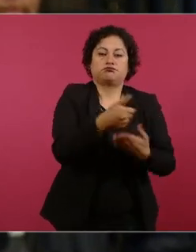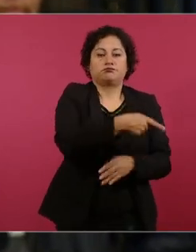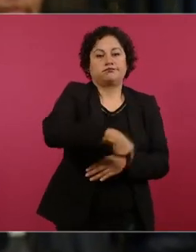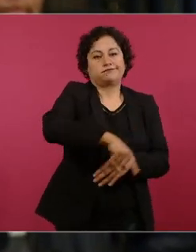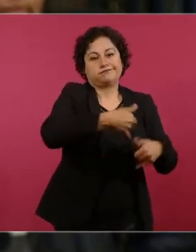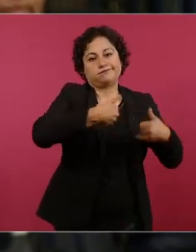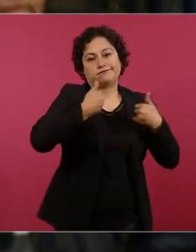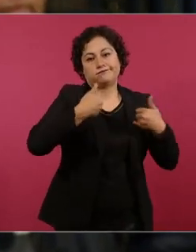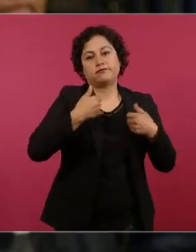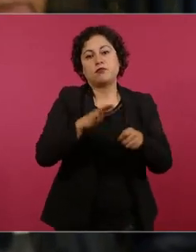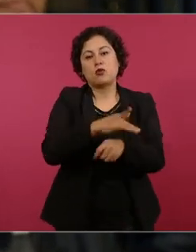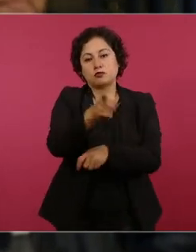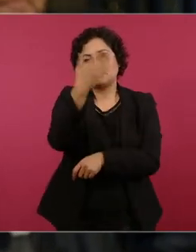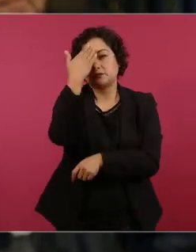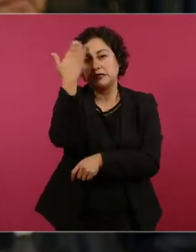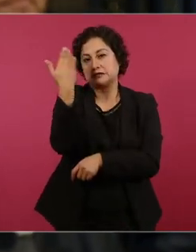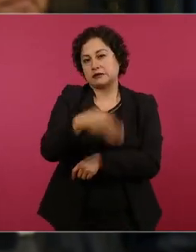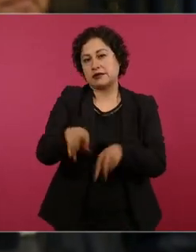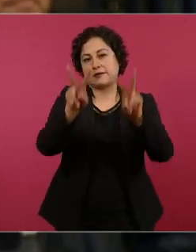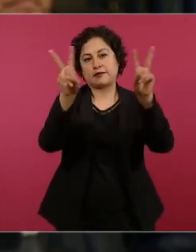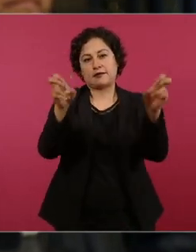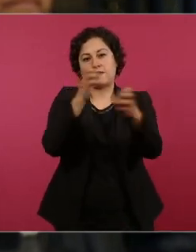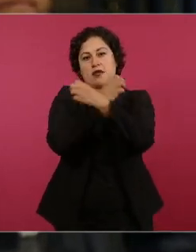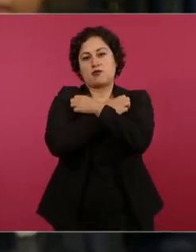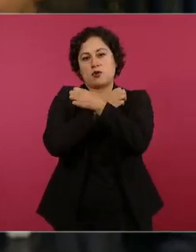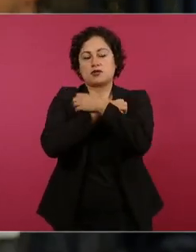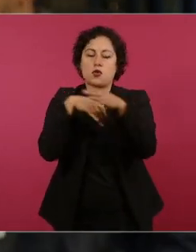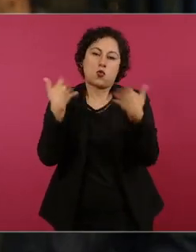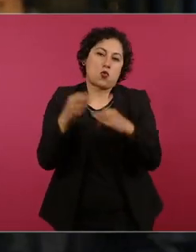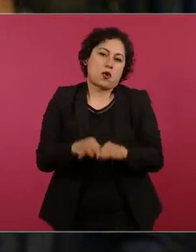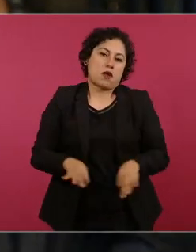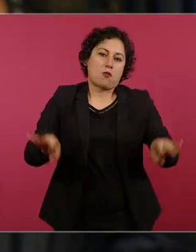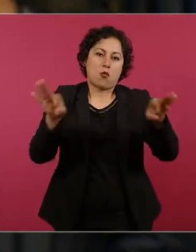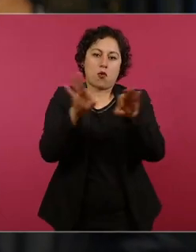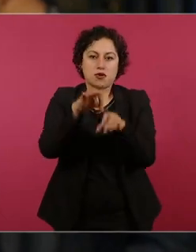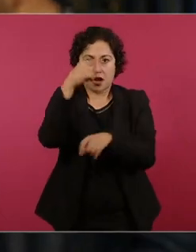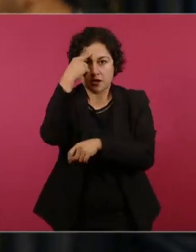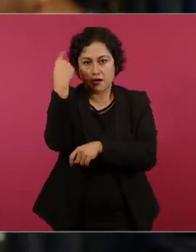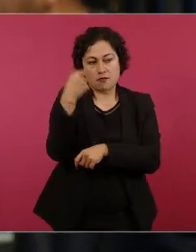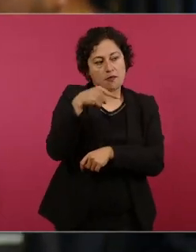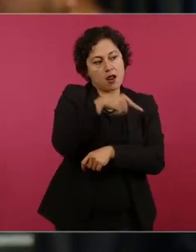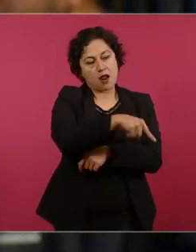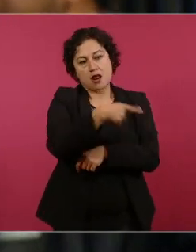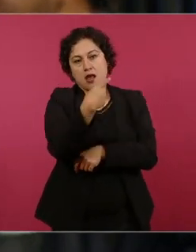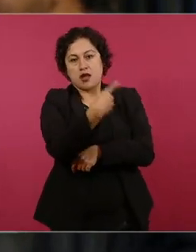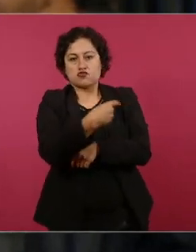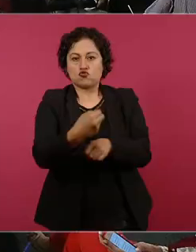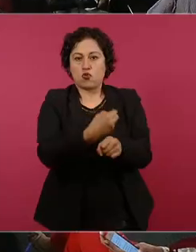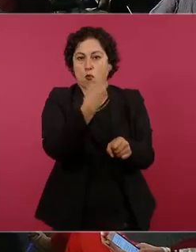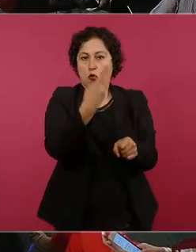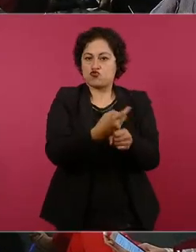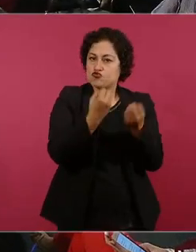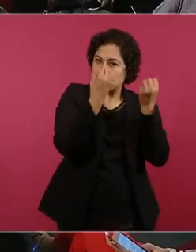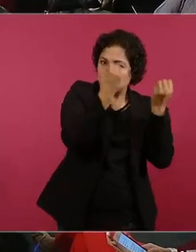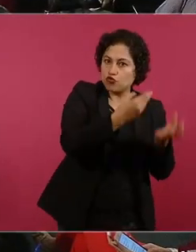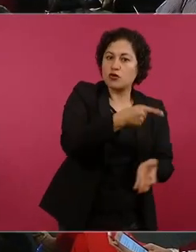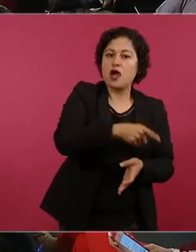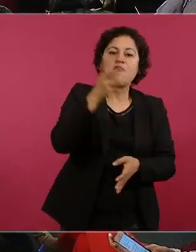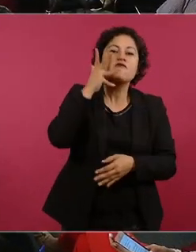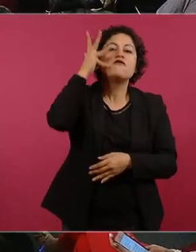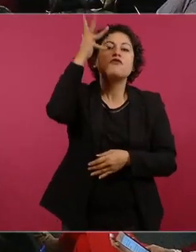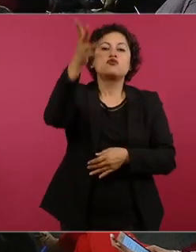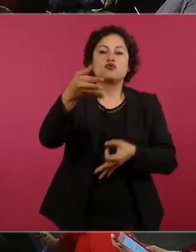educación es la parte medular justamente para que ellos tengan oportunidad de salir adelante y bueno ser buenos